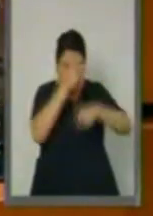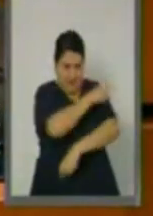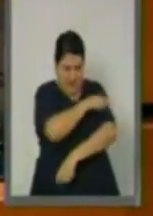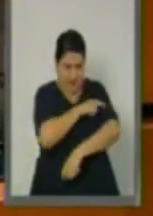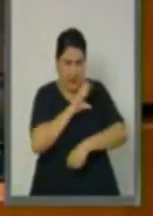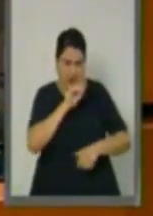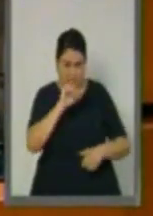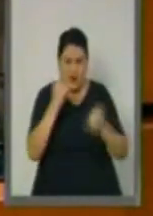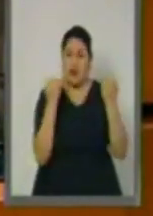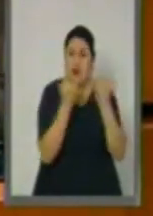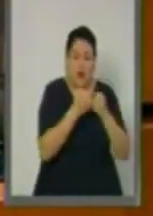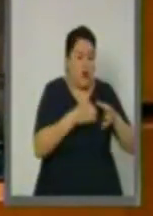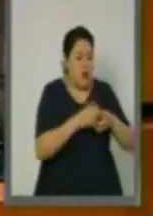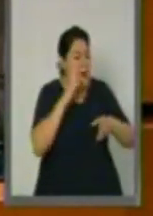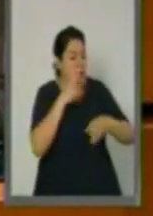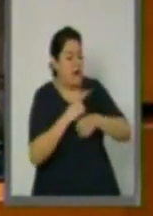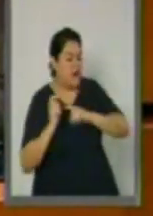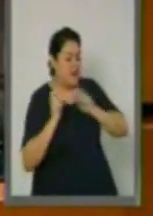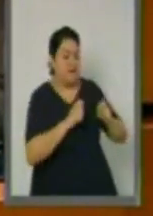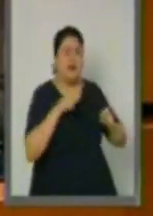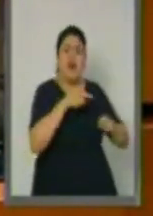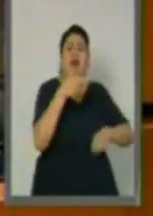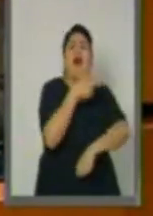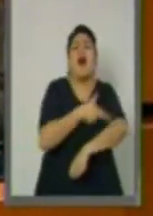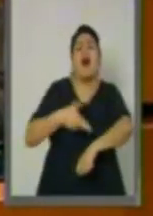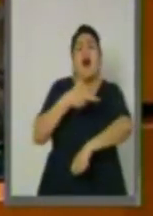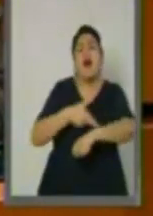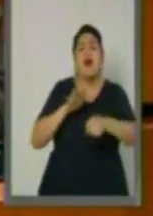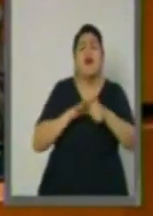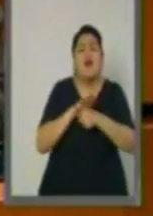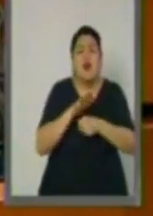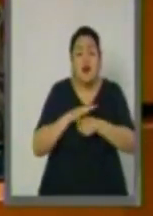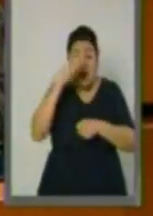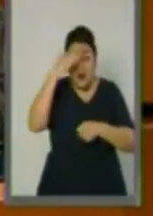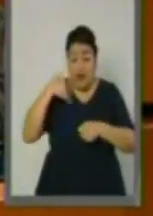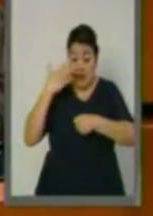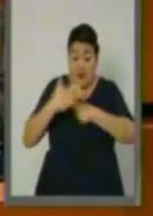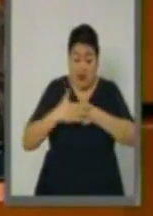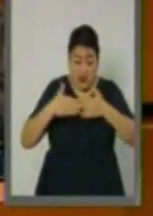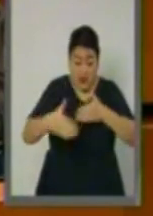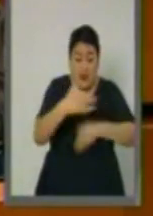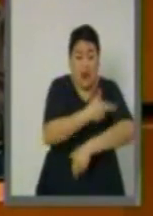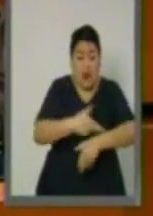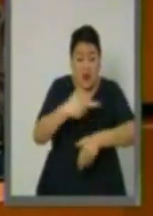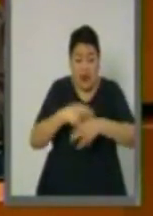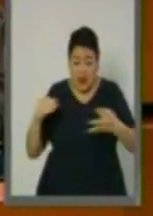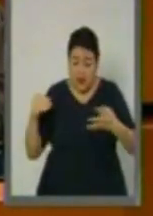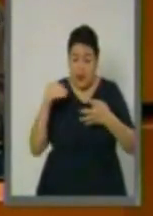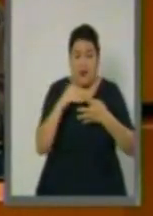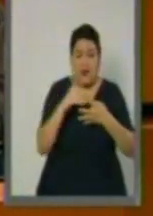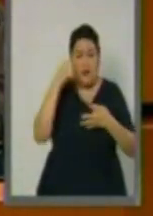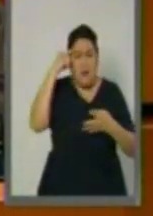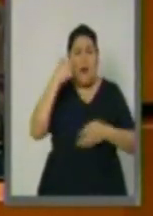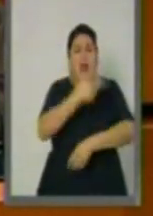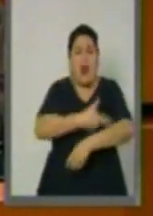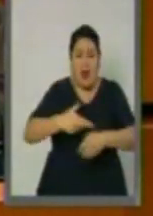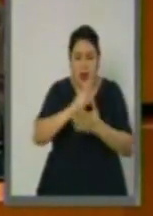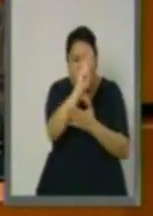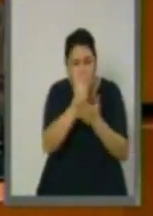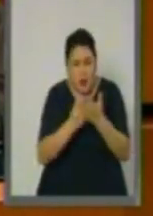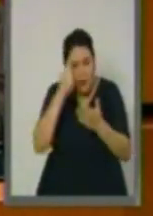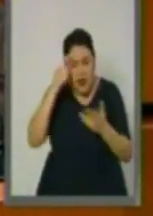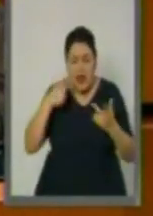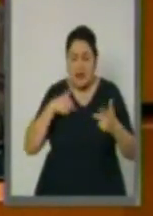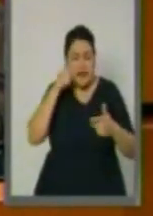Secretaría de Gobernación, se contemple la promoción e instrumentación de mecanismos y acciones de carácter